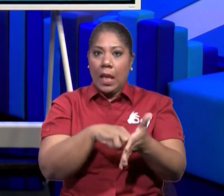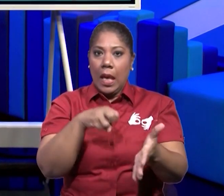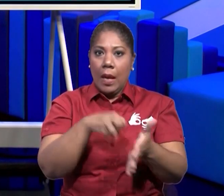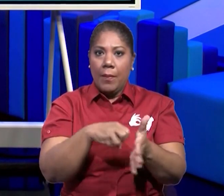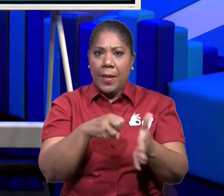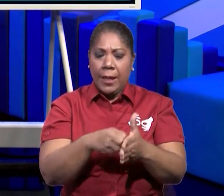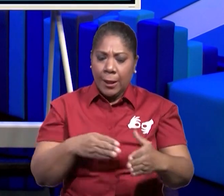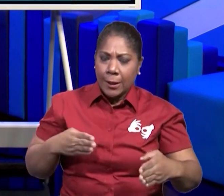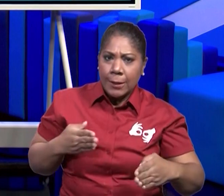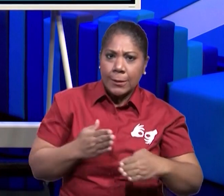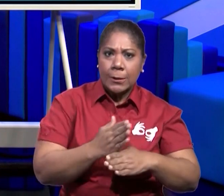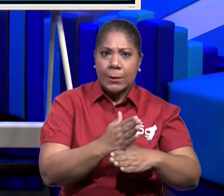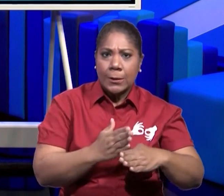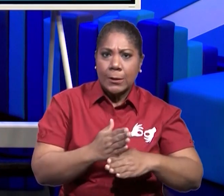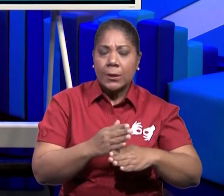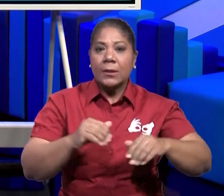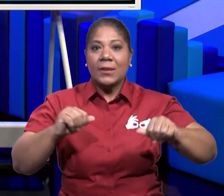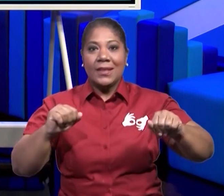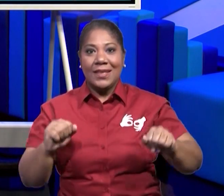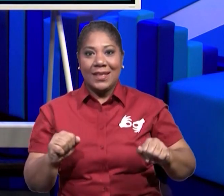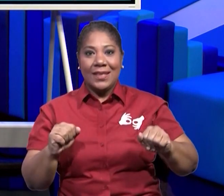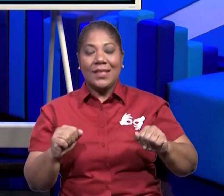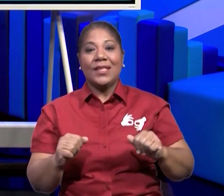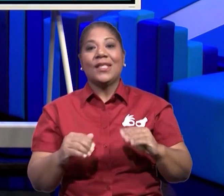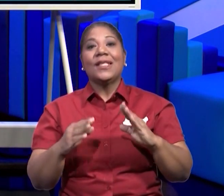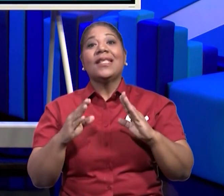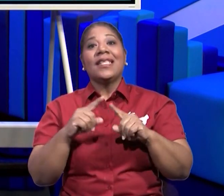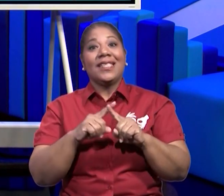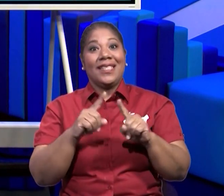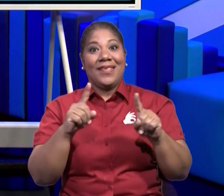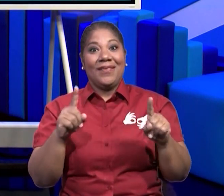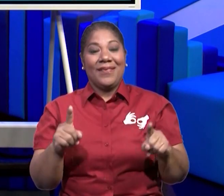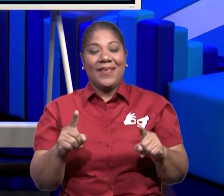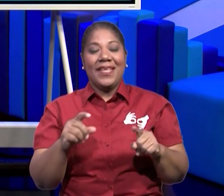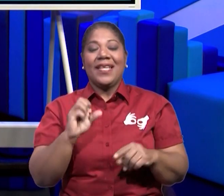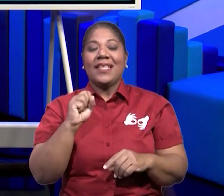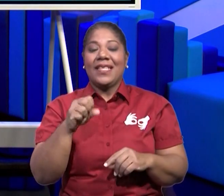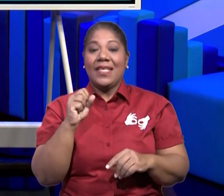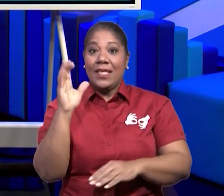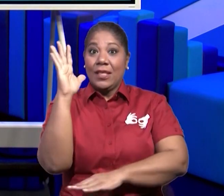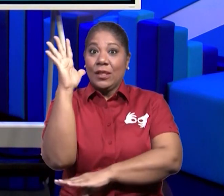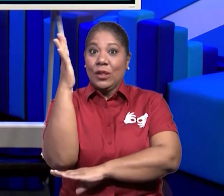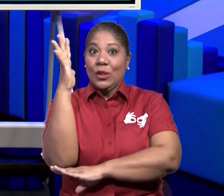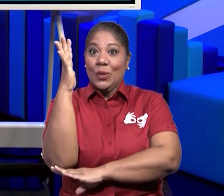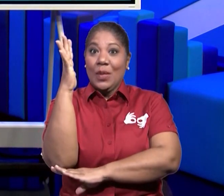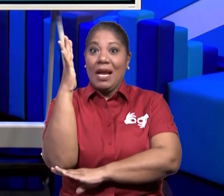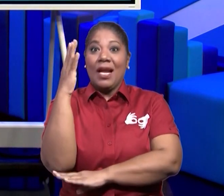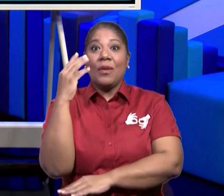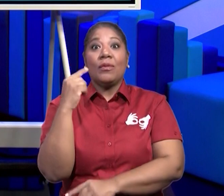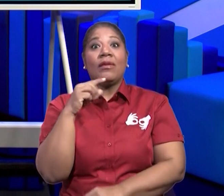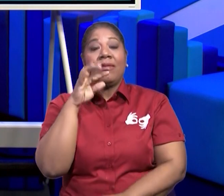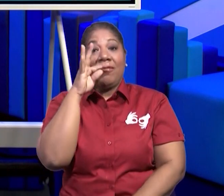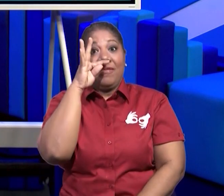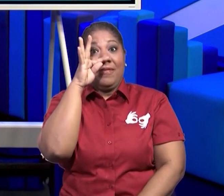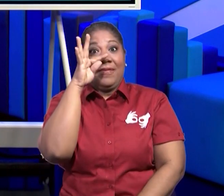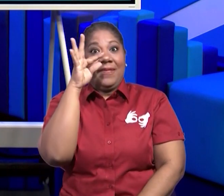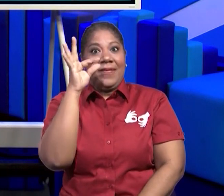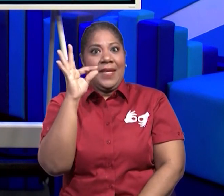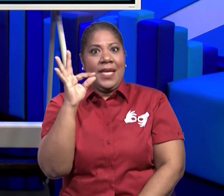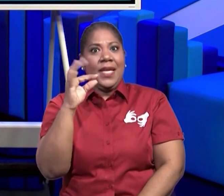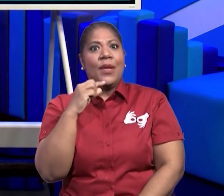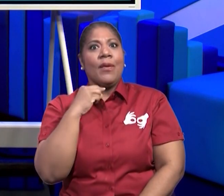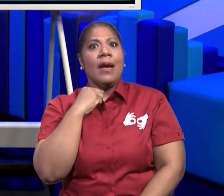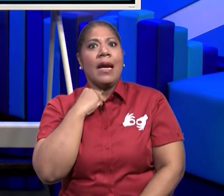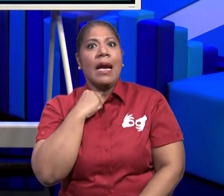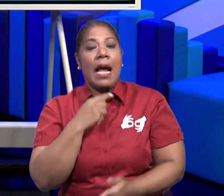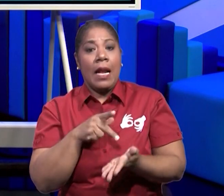se hacen sillones, se hacen cama. Y es un árbol muy, muy costoso. Así que cuando nosotros vamos